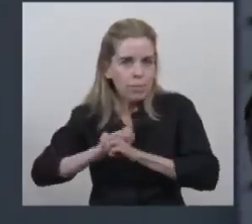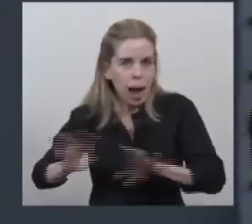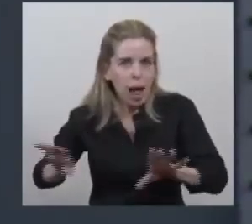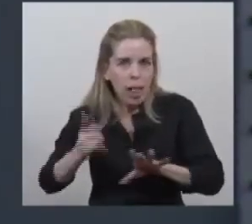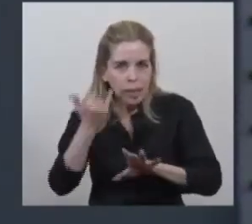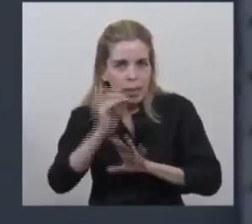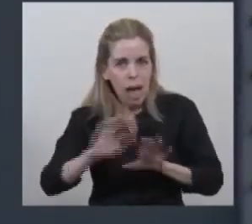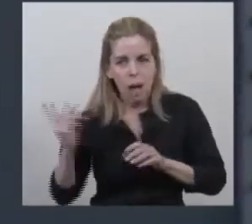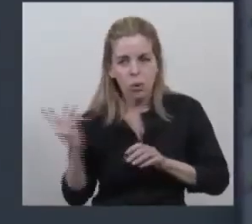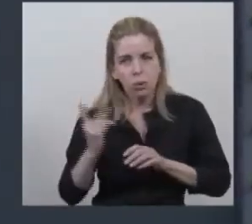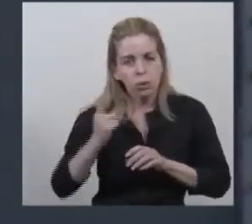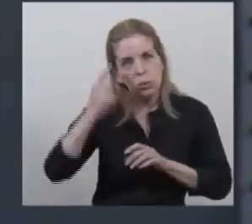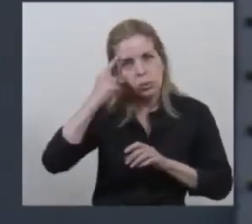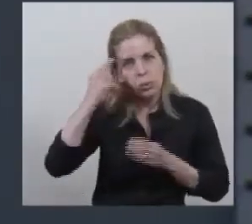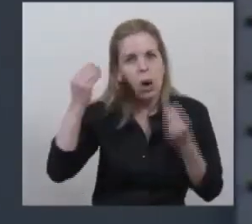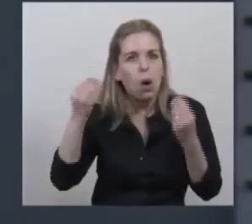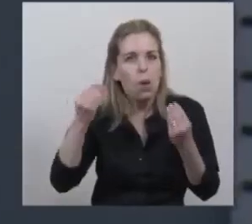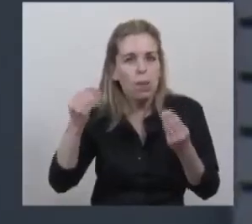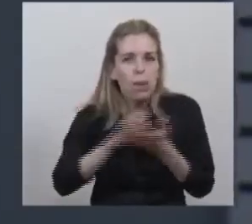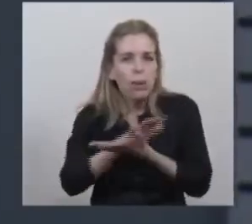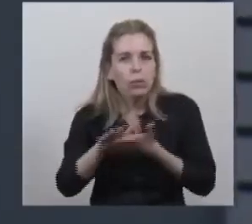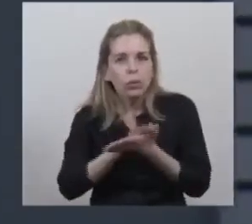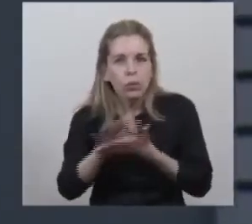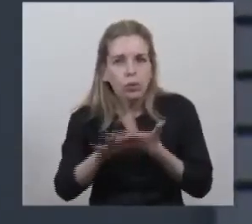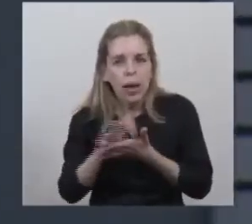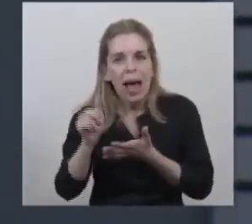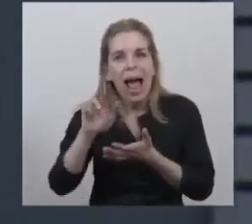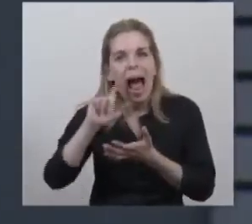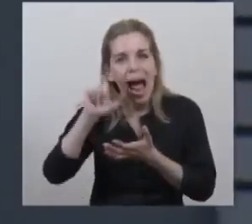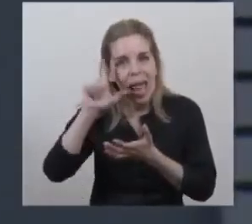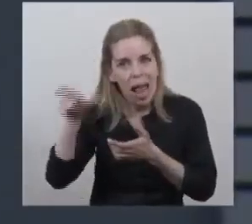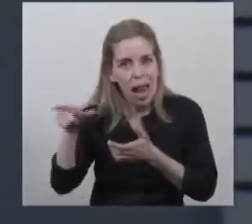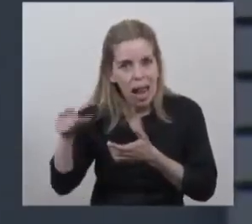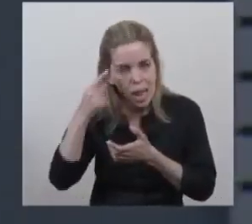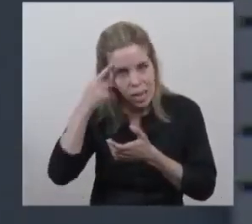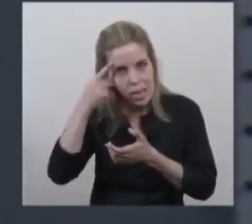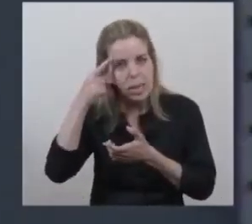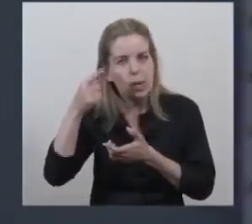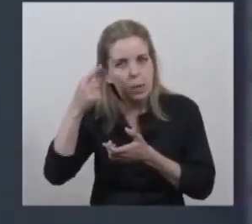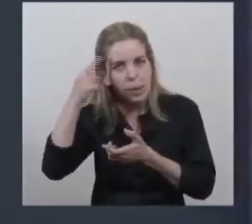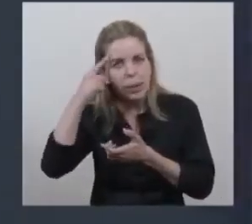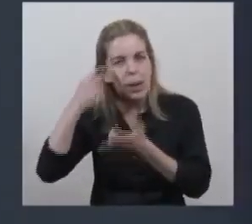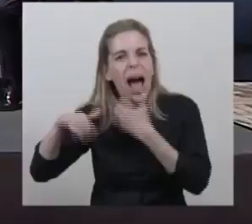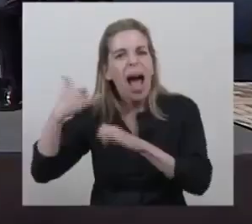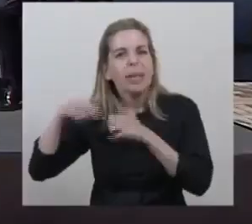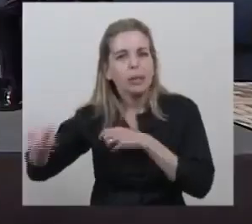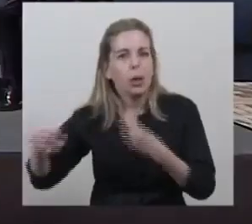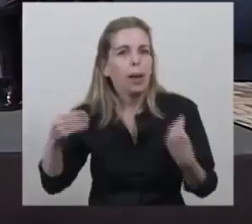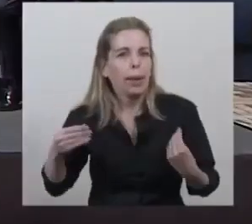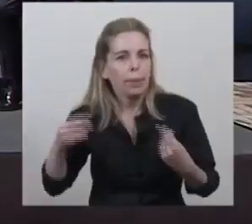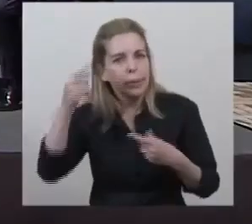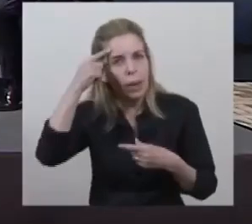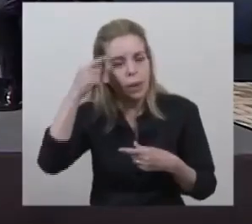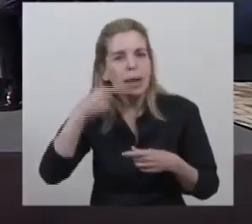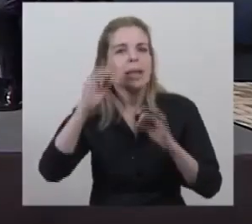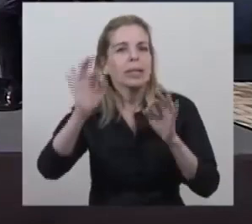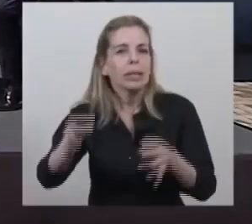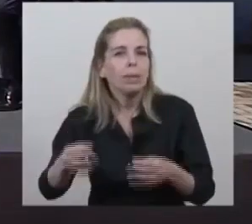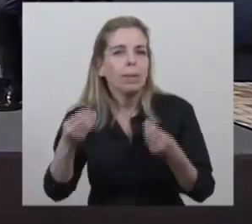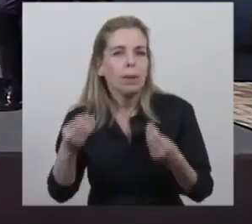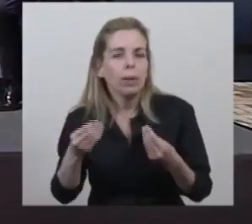planeando que había que hacer algo, Ariel recuperó las acciones y muchos dicen, bueno, el Estado que interviene, el Estado que